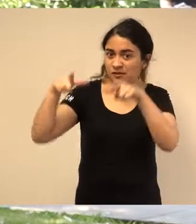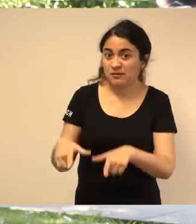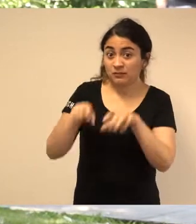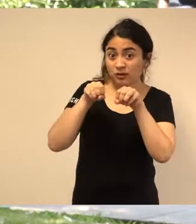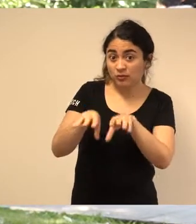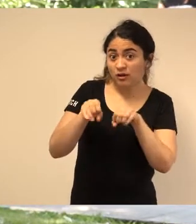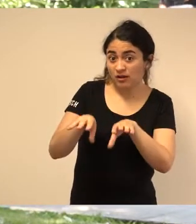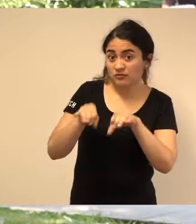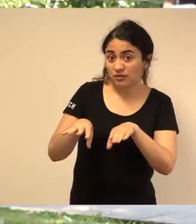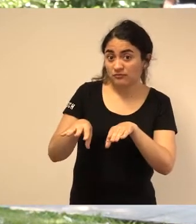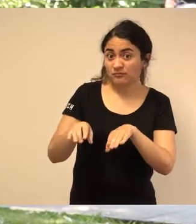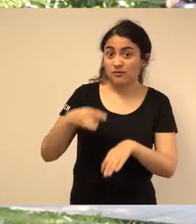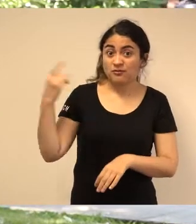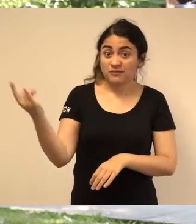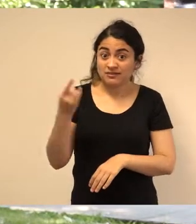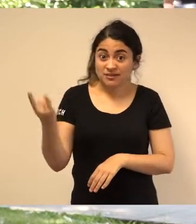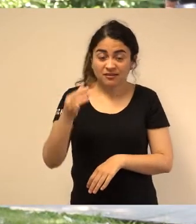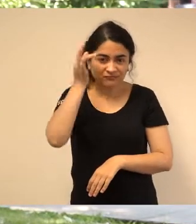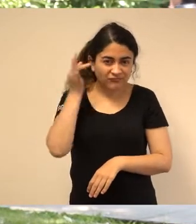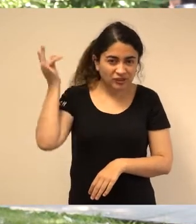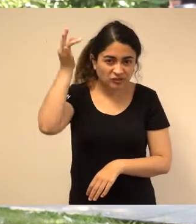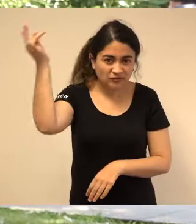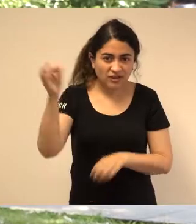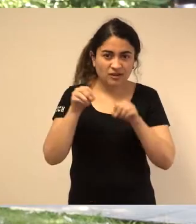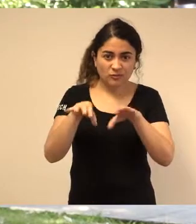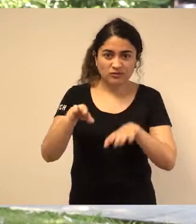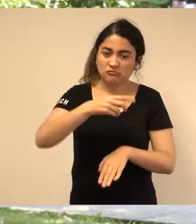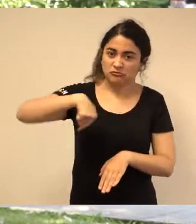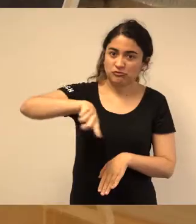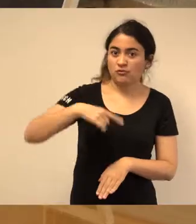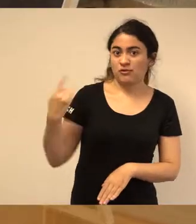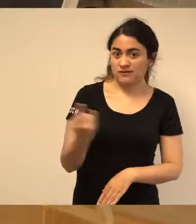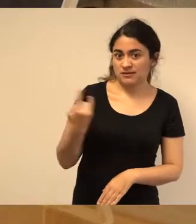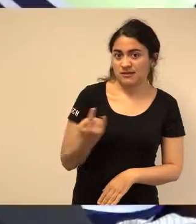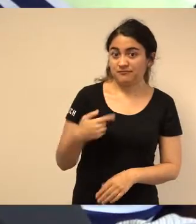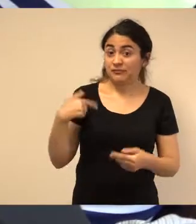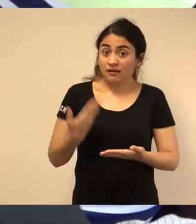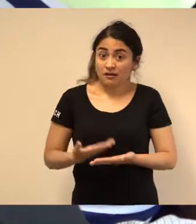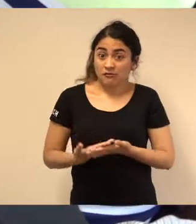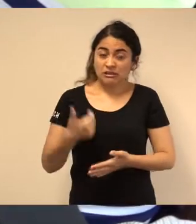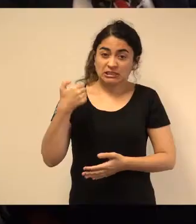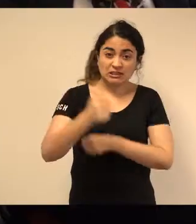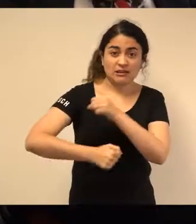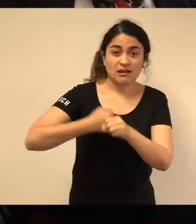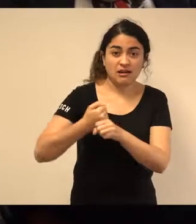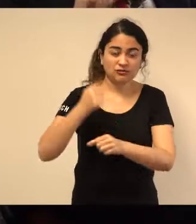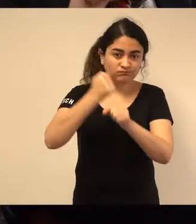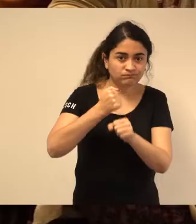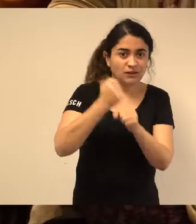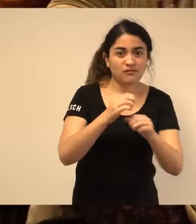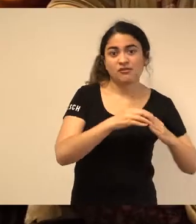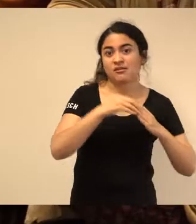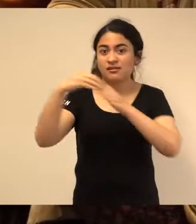Departamento de Educación de la Facultad de Filosofía y Educación de nuestra universidad. Hoy, con cerca de 60 años de trayectoria,